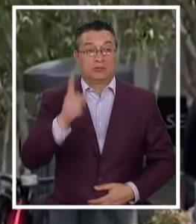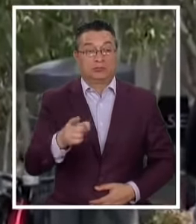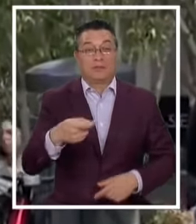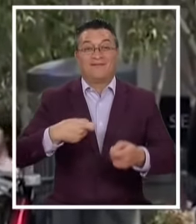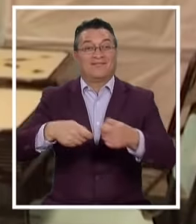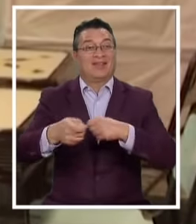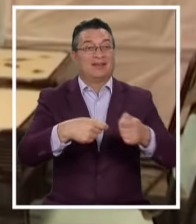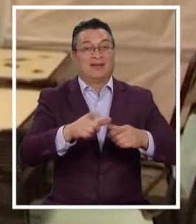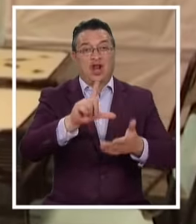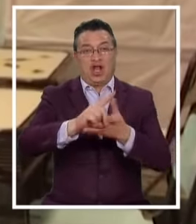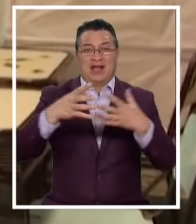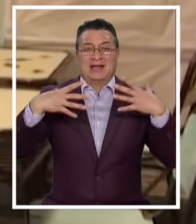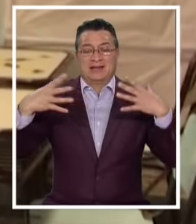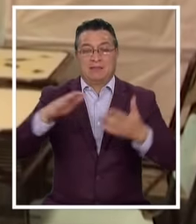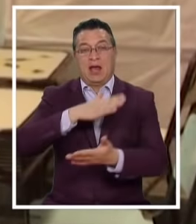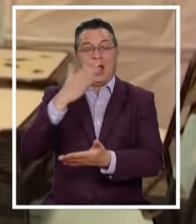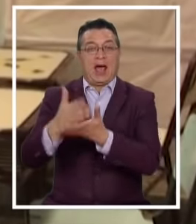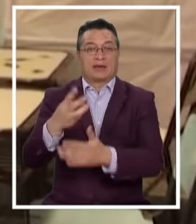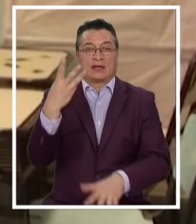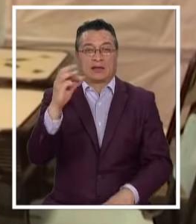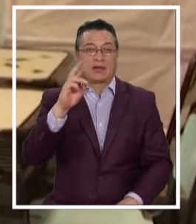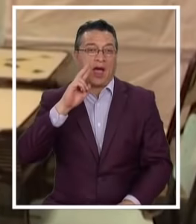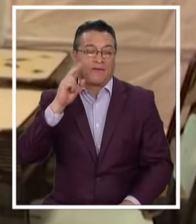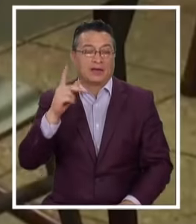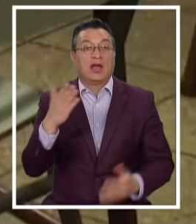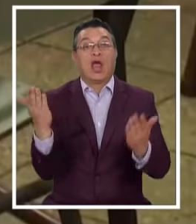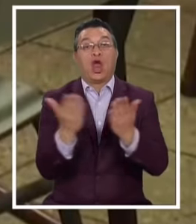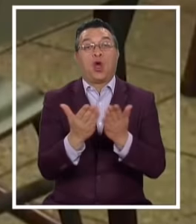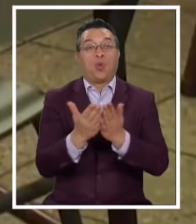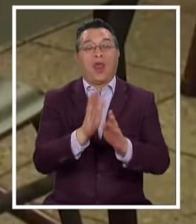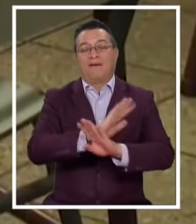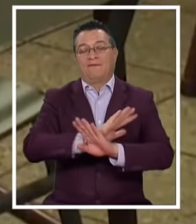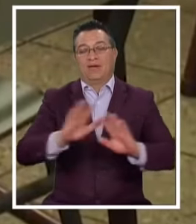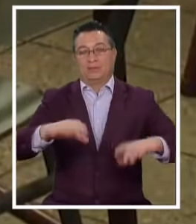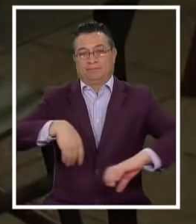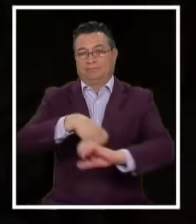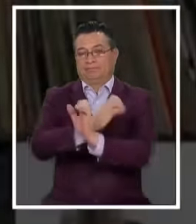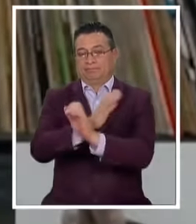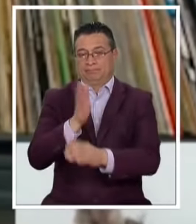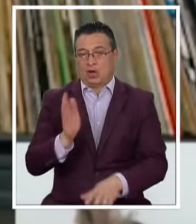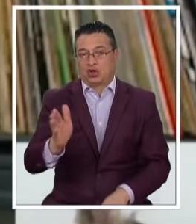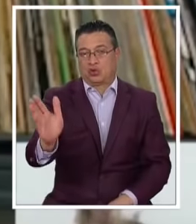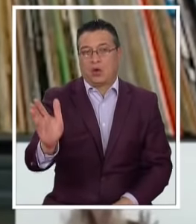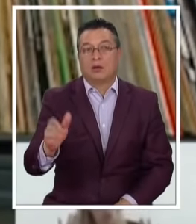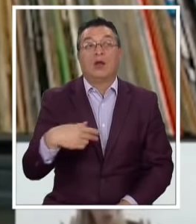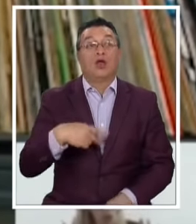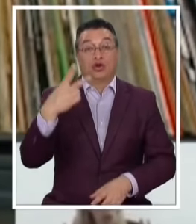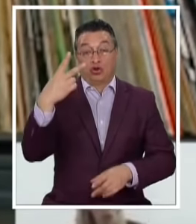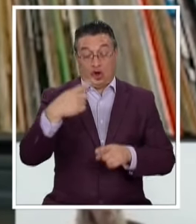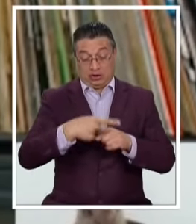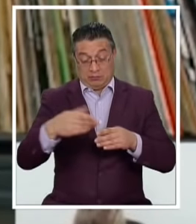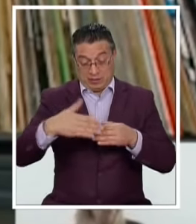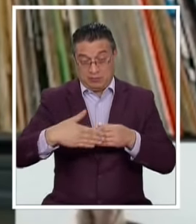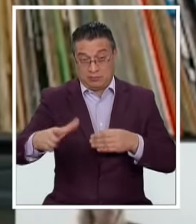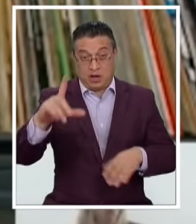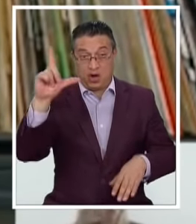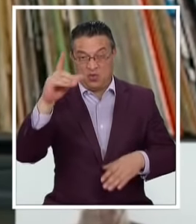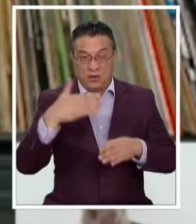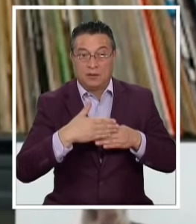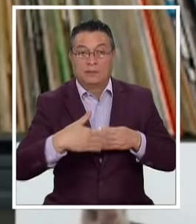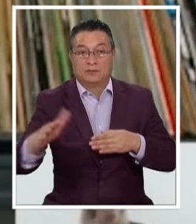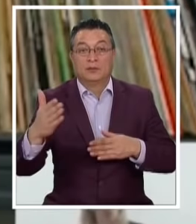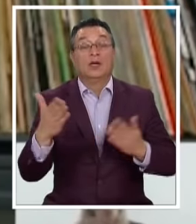shoppings Hasta el próximo 30 de abril Y el término De clases Presenciales Durante dos semanas A partir del día lunes